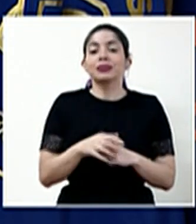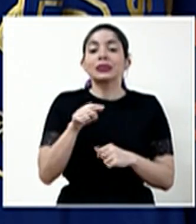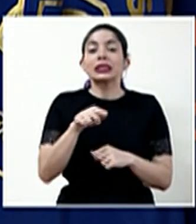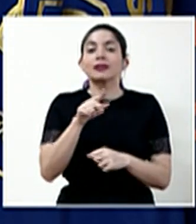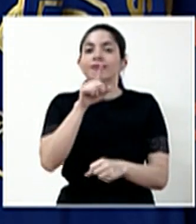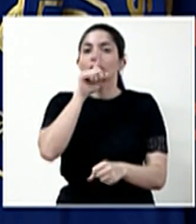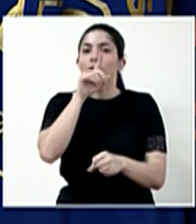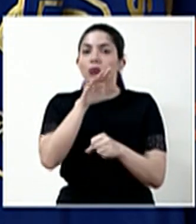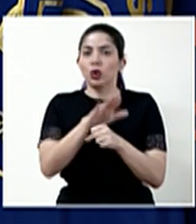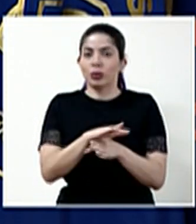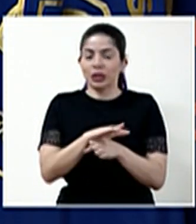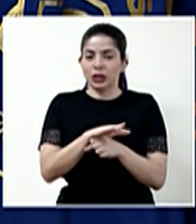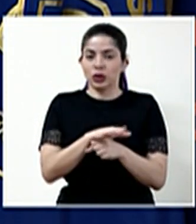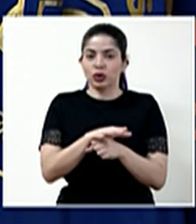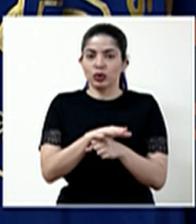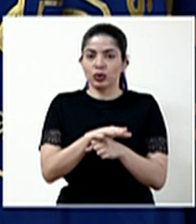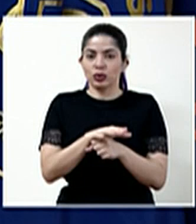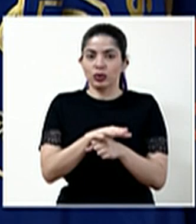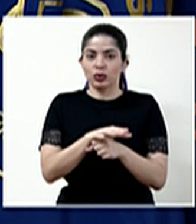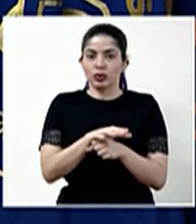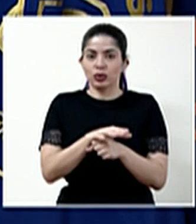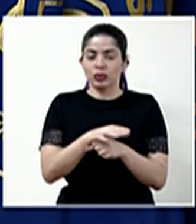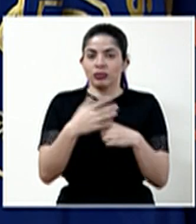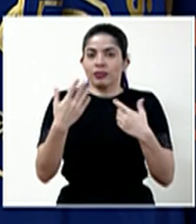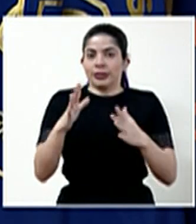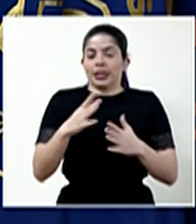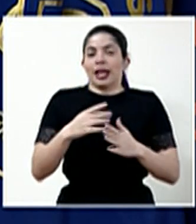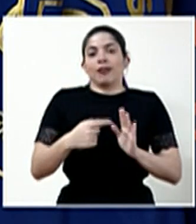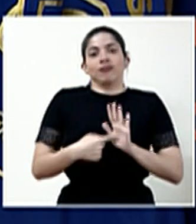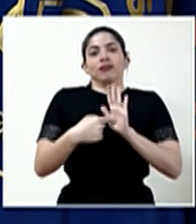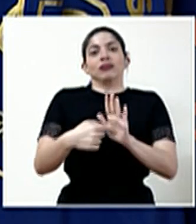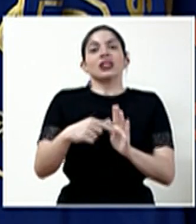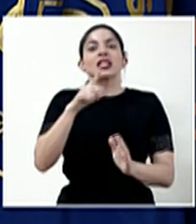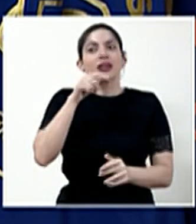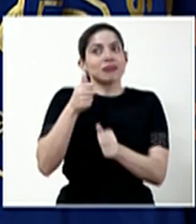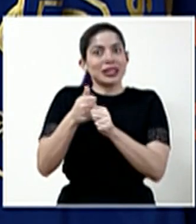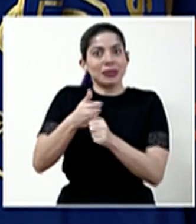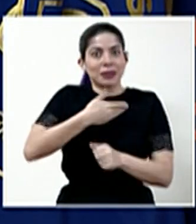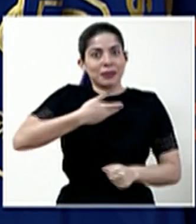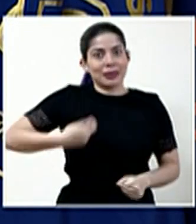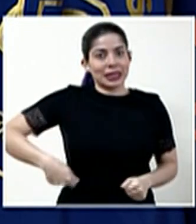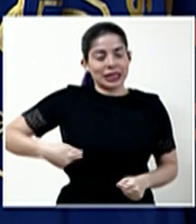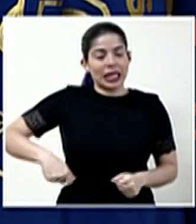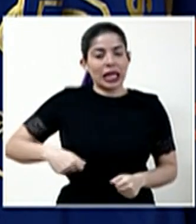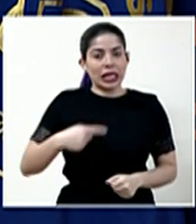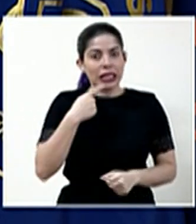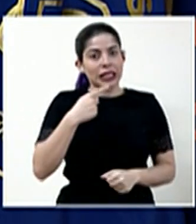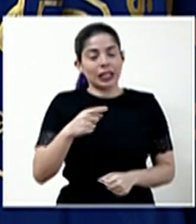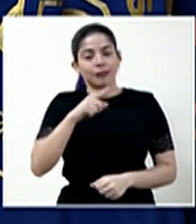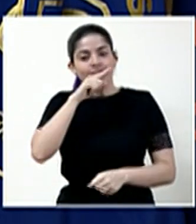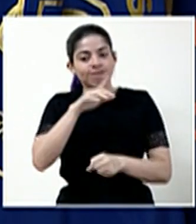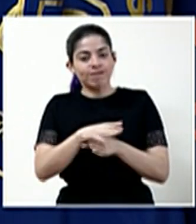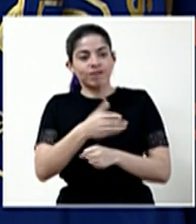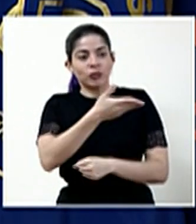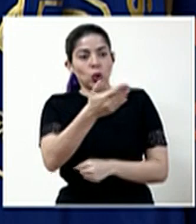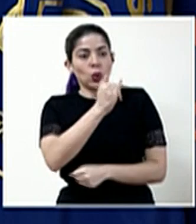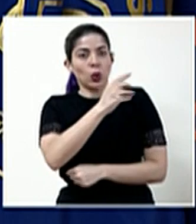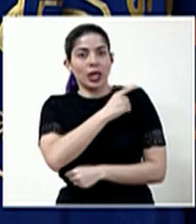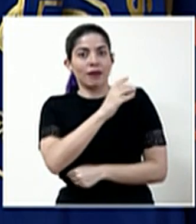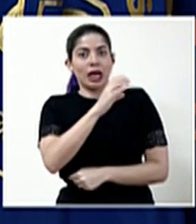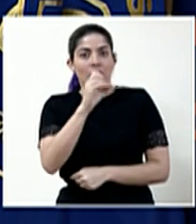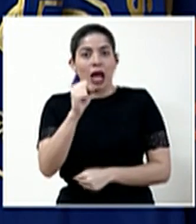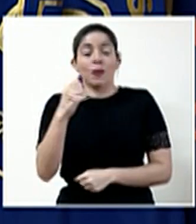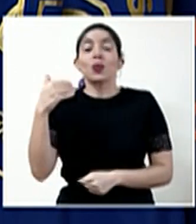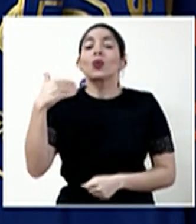compromiso que expresó el propio presidente de la República a la Junta Directiva de la Caja